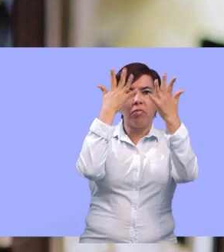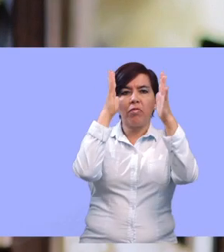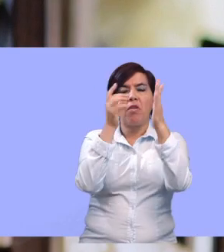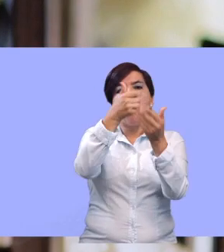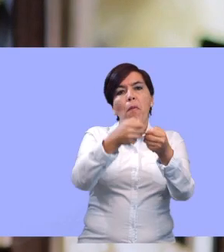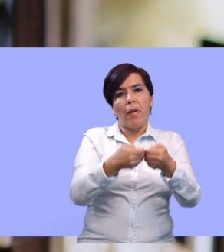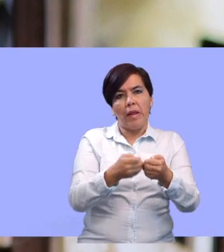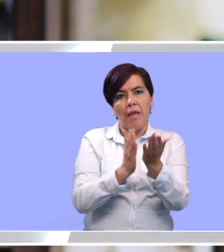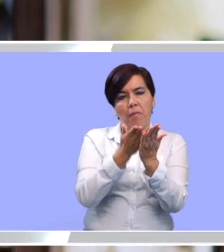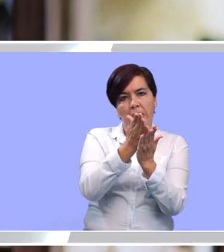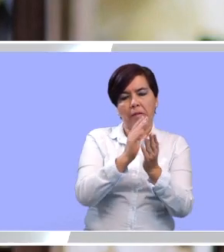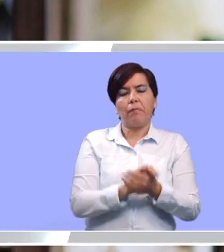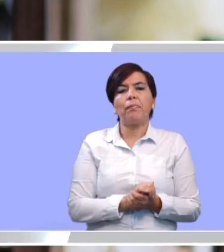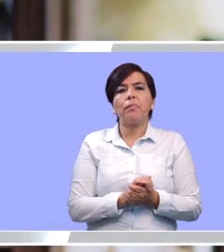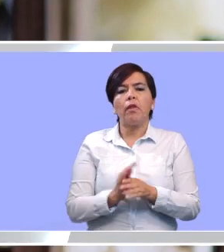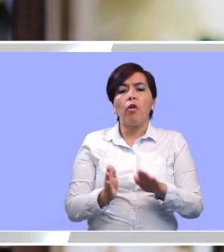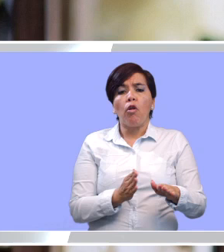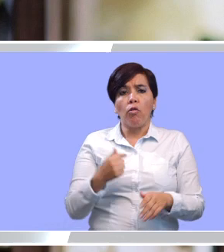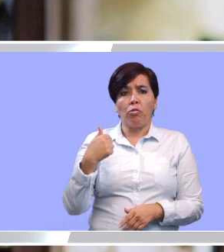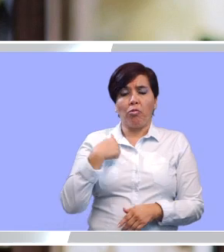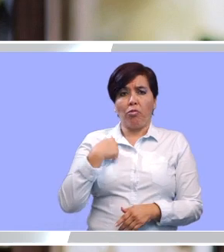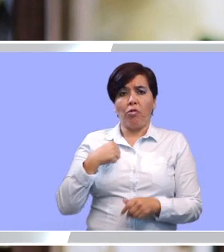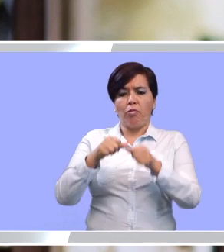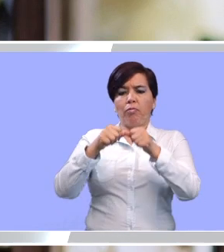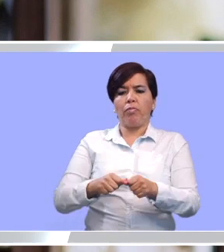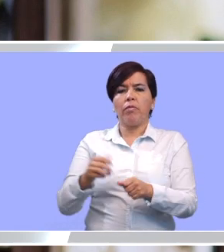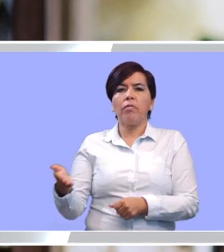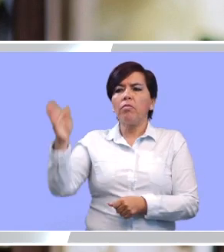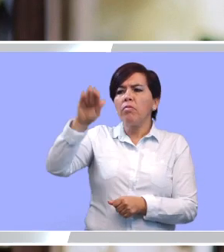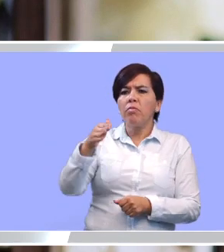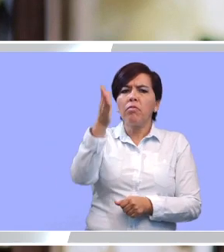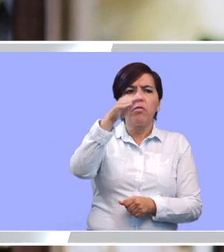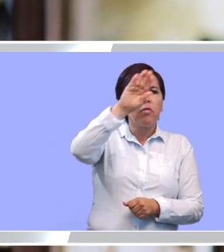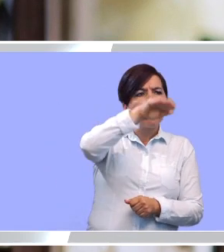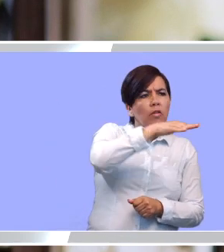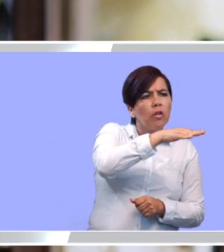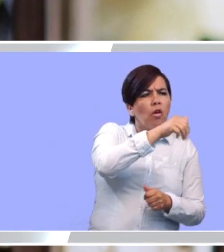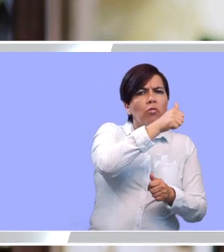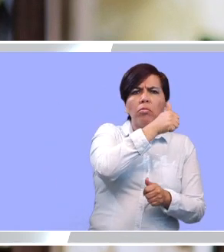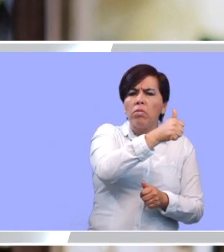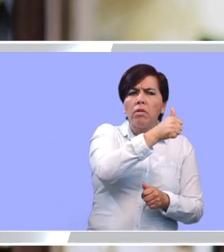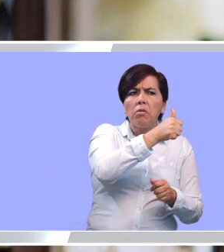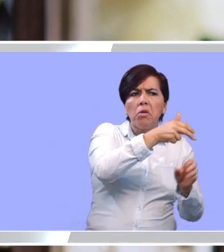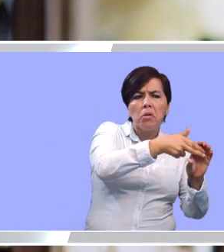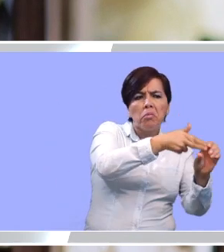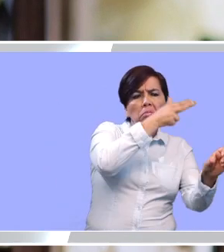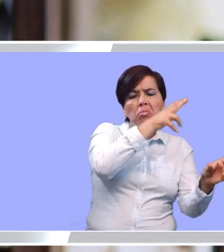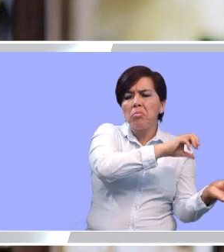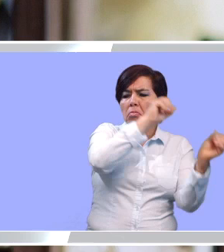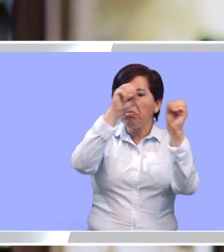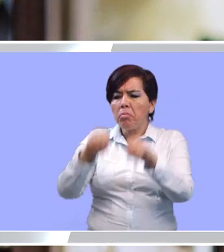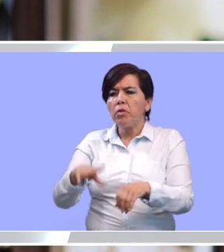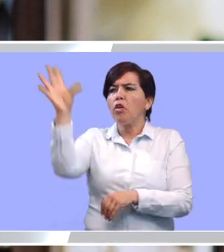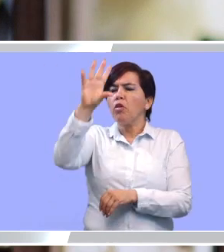Nosotros somos de Antioquia y entonces desde un tiempo nosotros nos gustó vivir acá en el Quindío. Nos gustó por el clima y